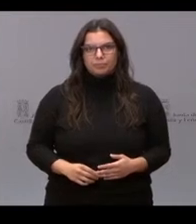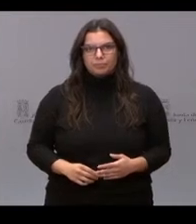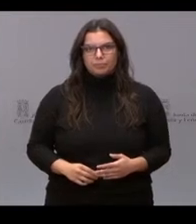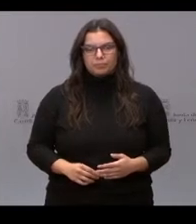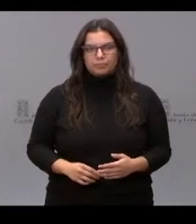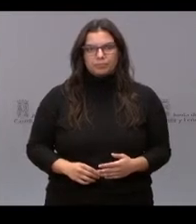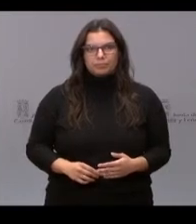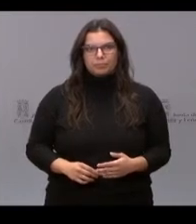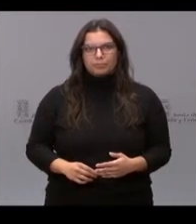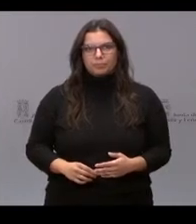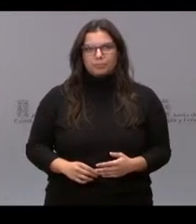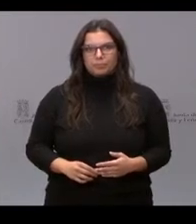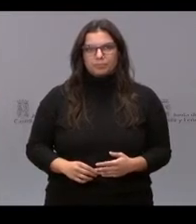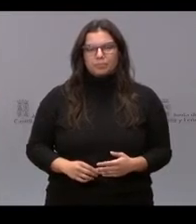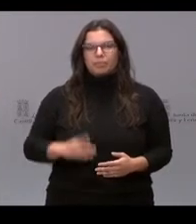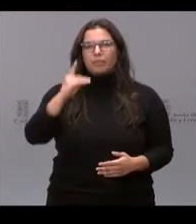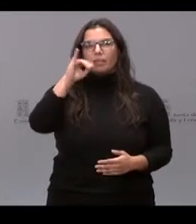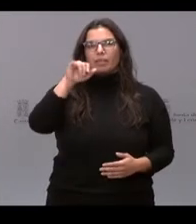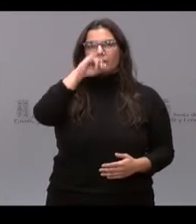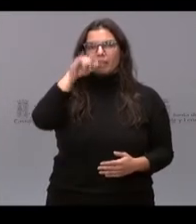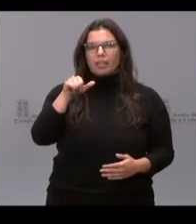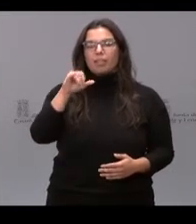Yael Díez Coronel